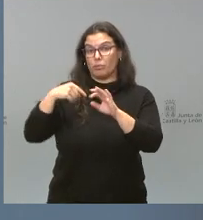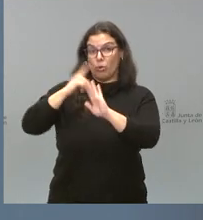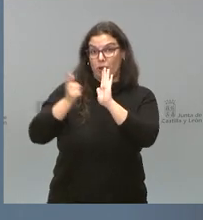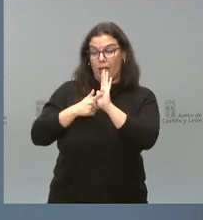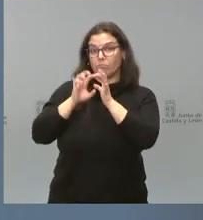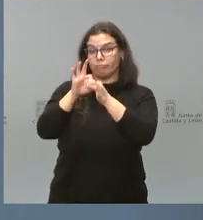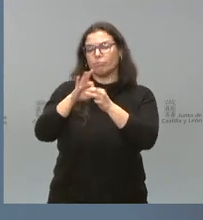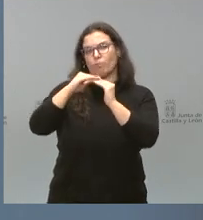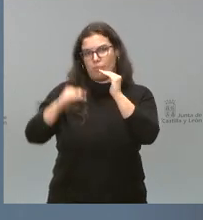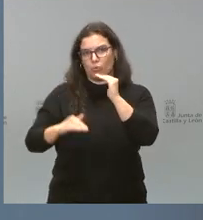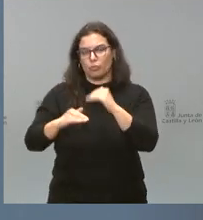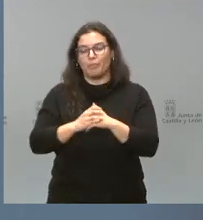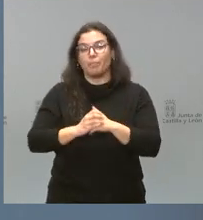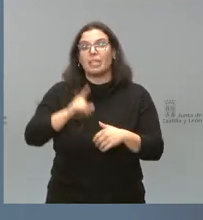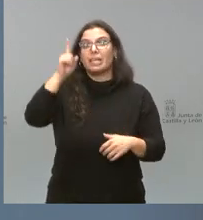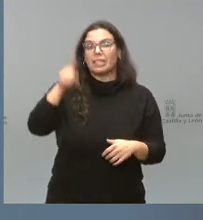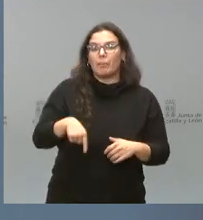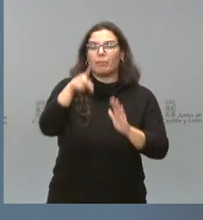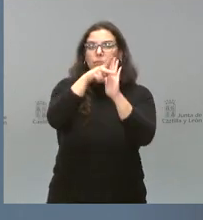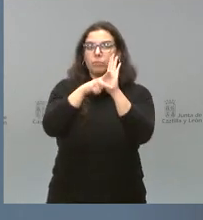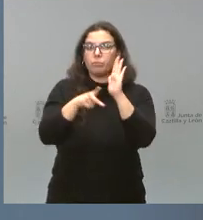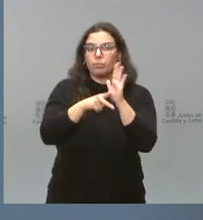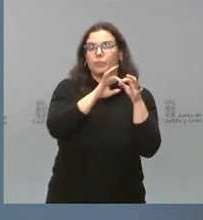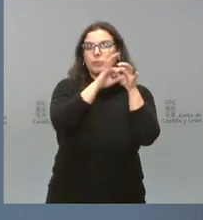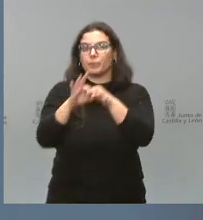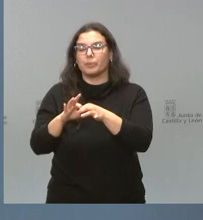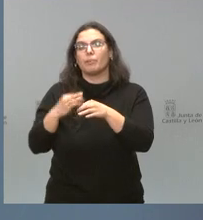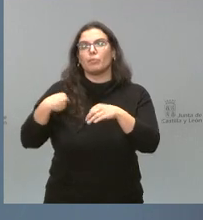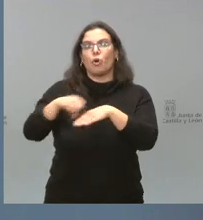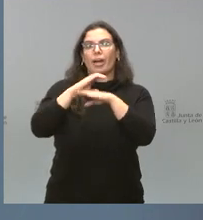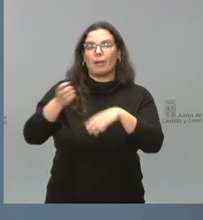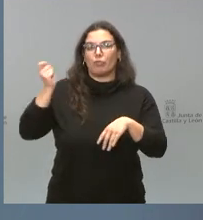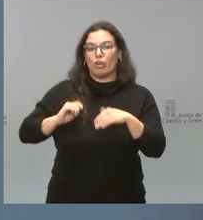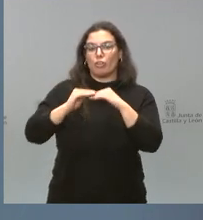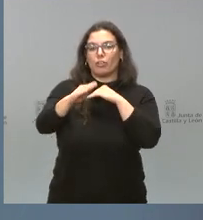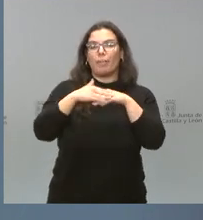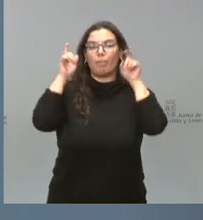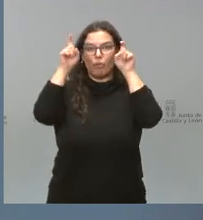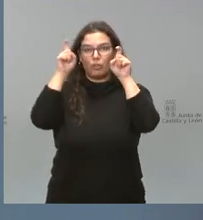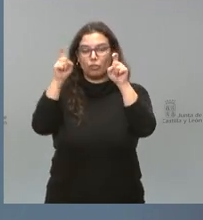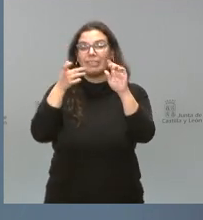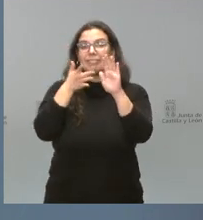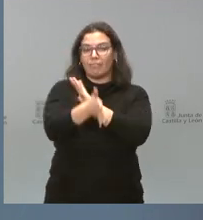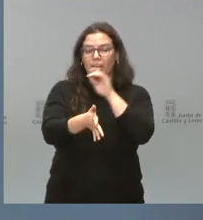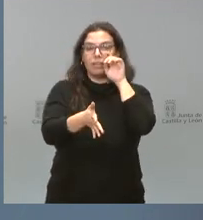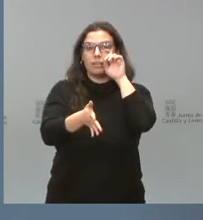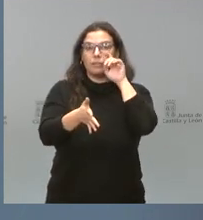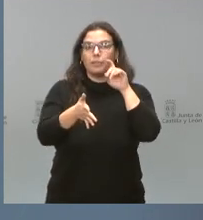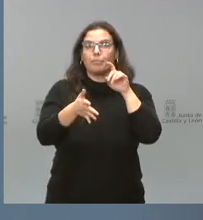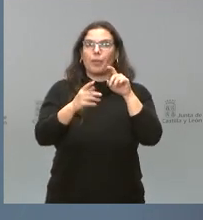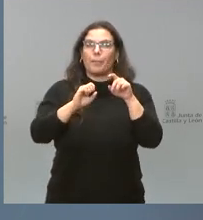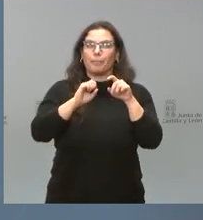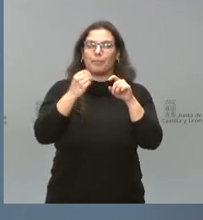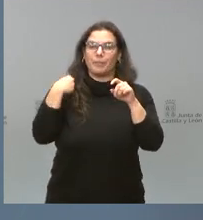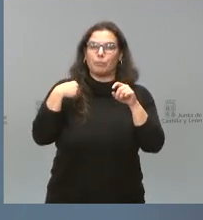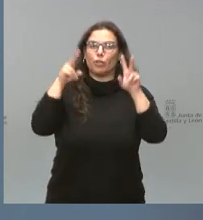además, regulamos la carrera profesional horizontal para el personal docente de la comunidad. Por tanto, estamos hablando de un primer paquete en